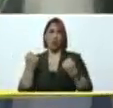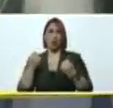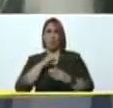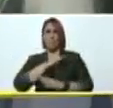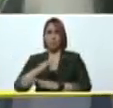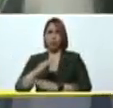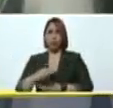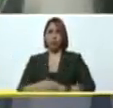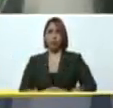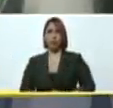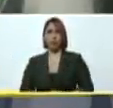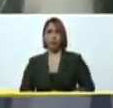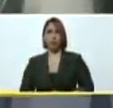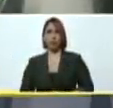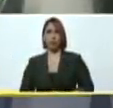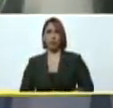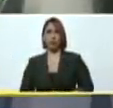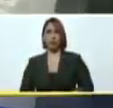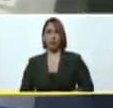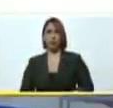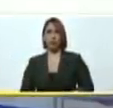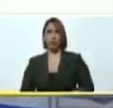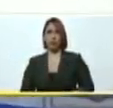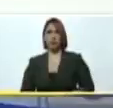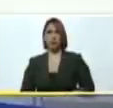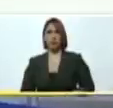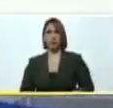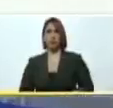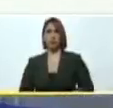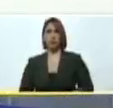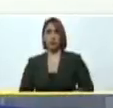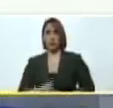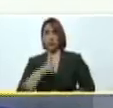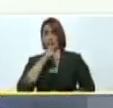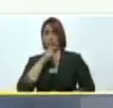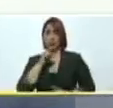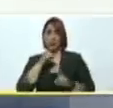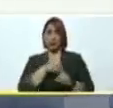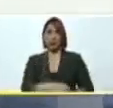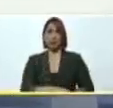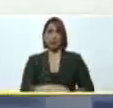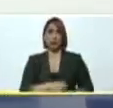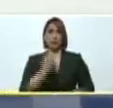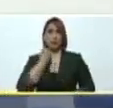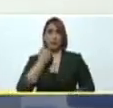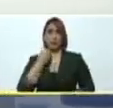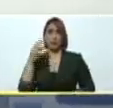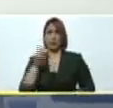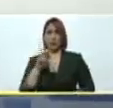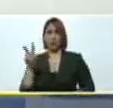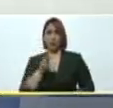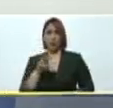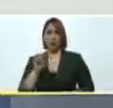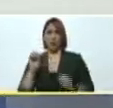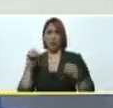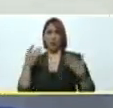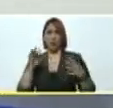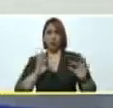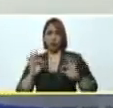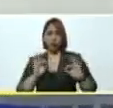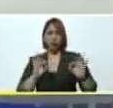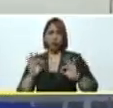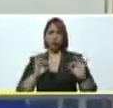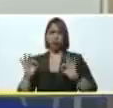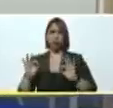fueron desbordados por la pandemia y Venezuela logró manejar la situación logró